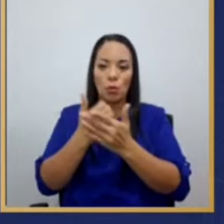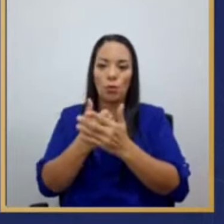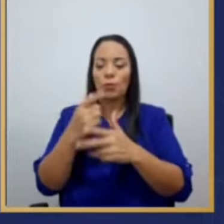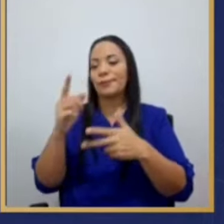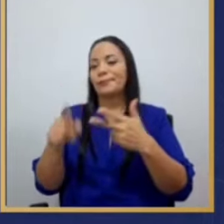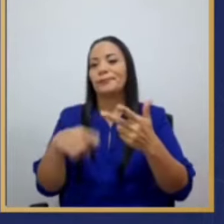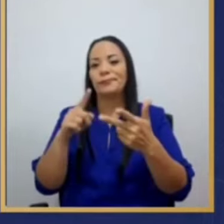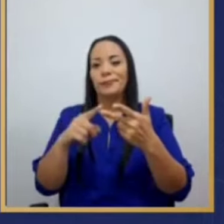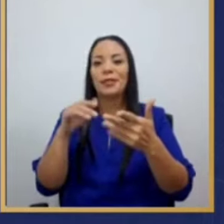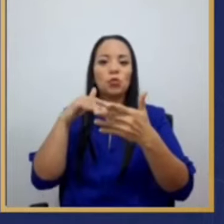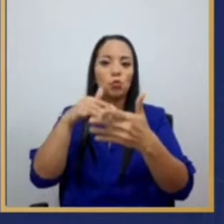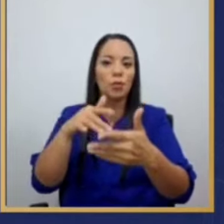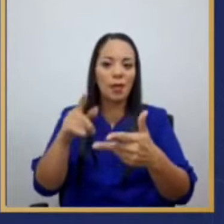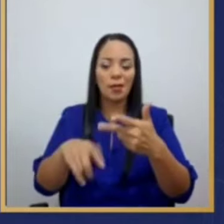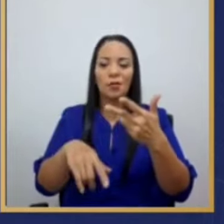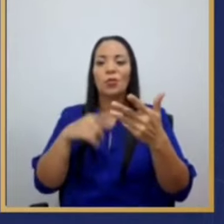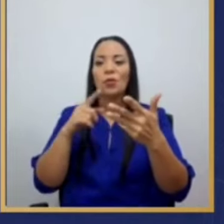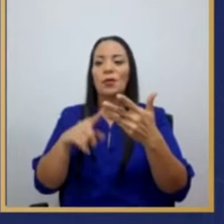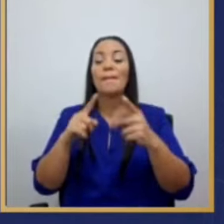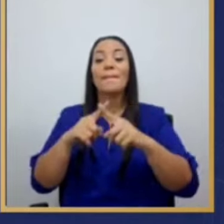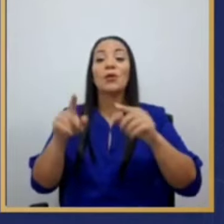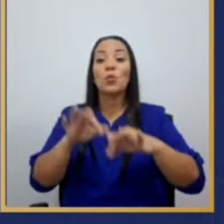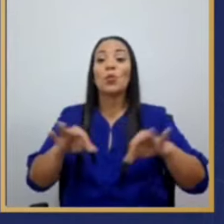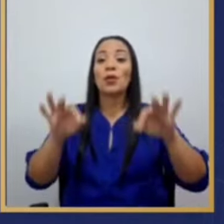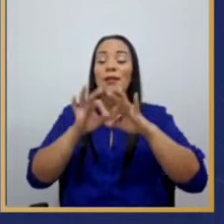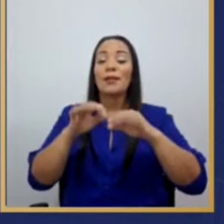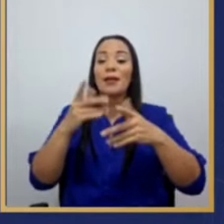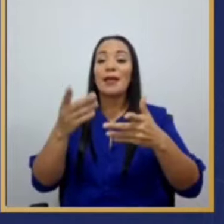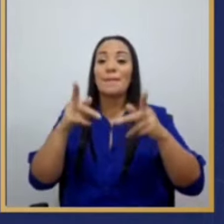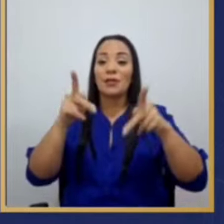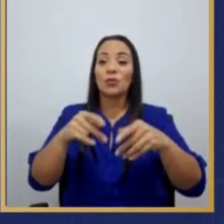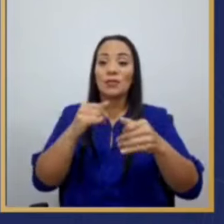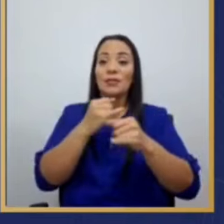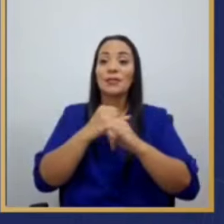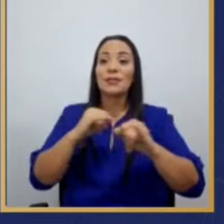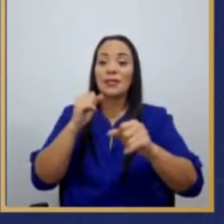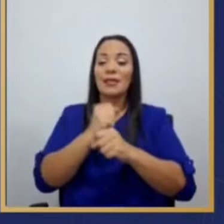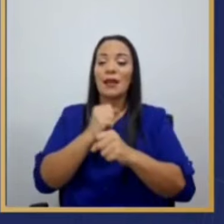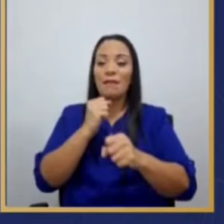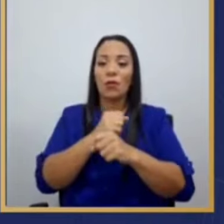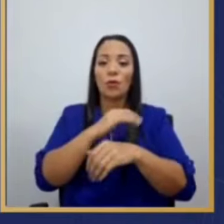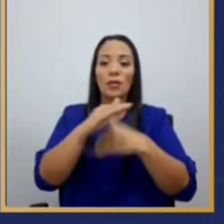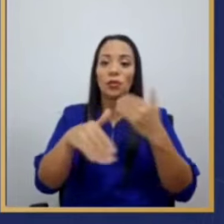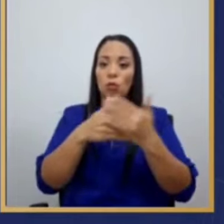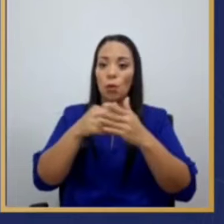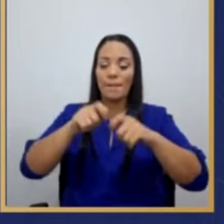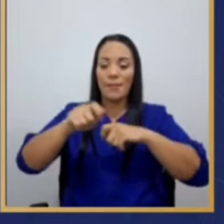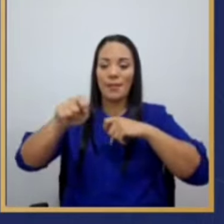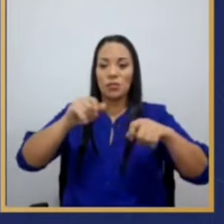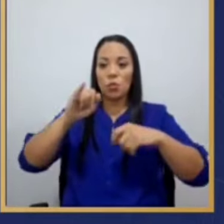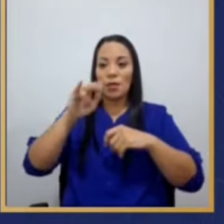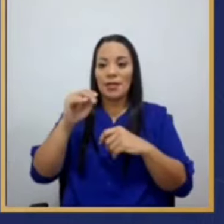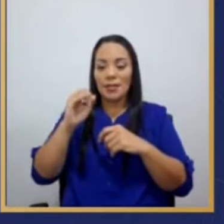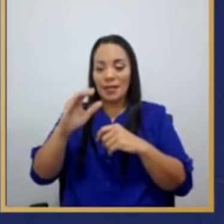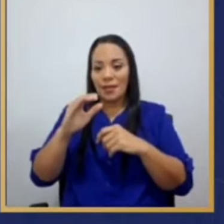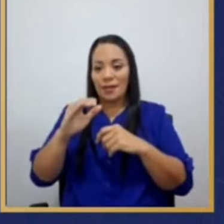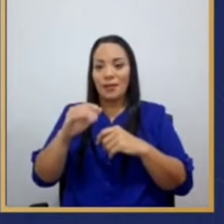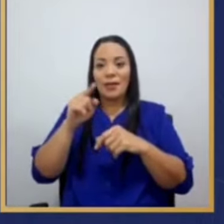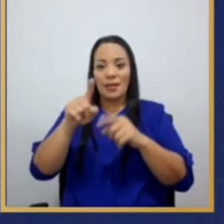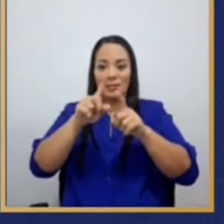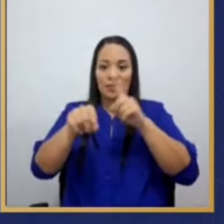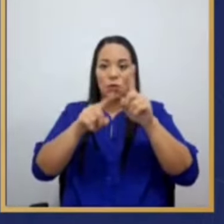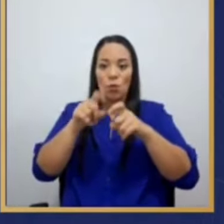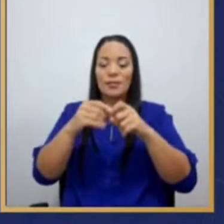están estudiando, pero lo importante aquí es que el desempleo, insisto, en toda la medición del INEC, de esta encuesta,